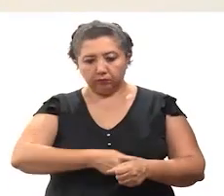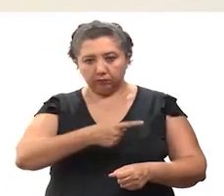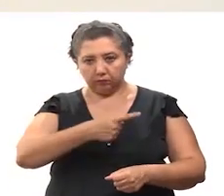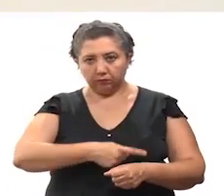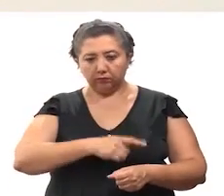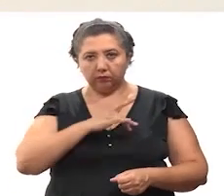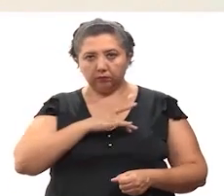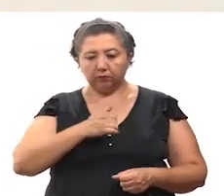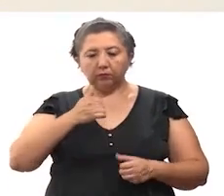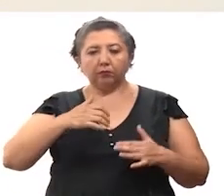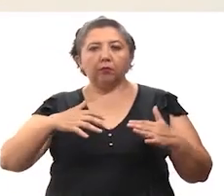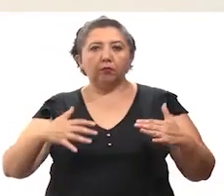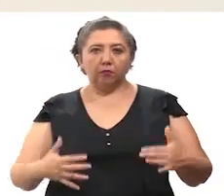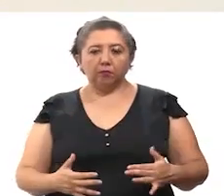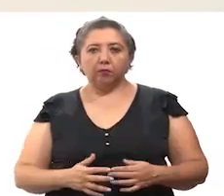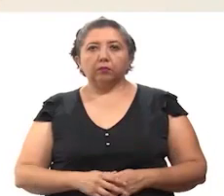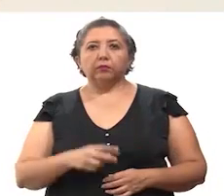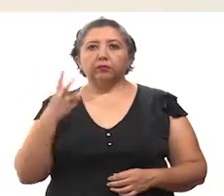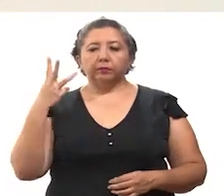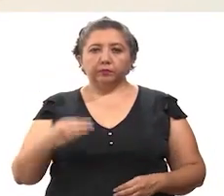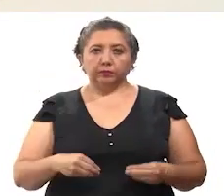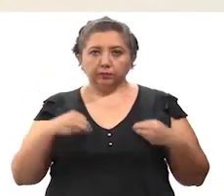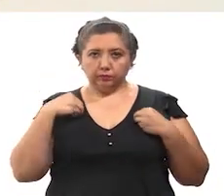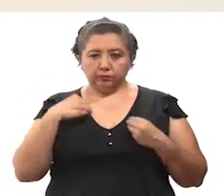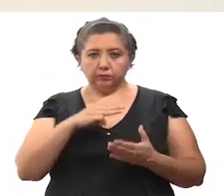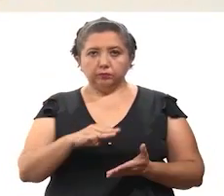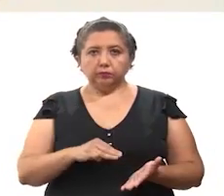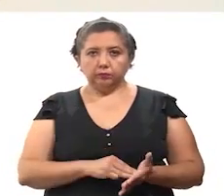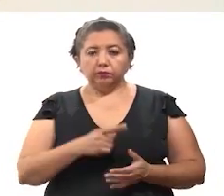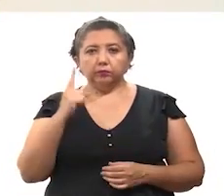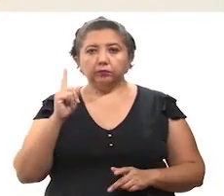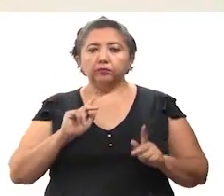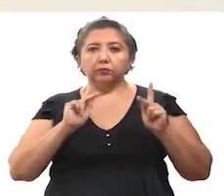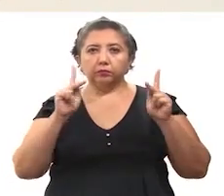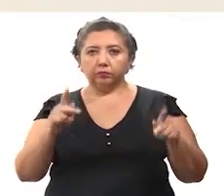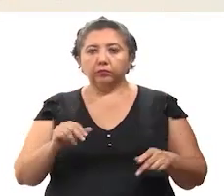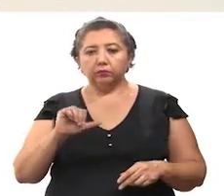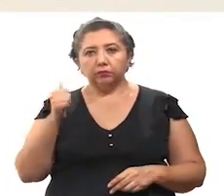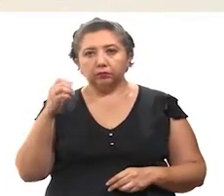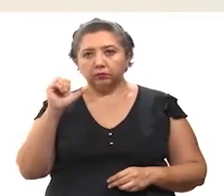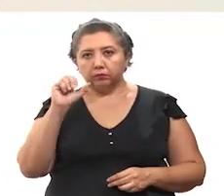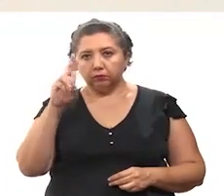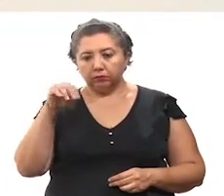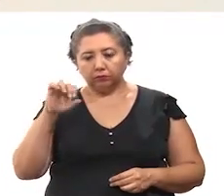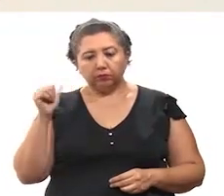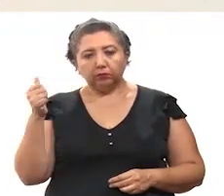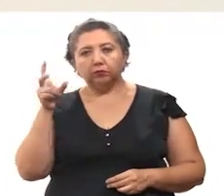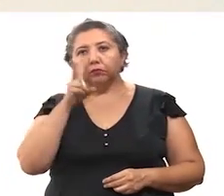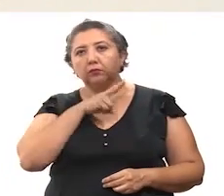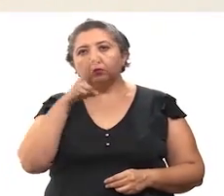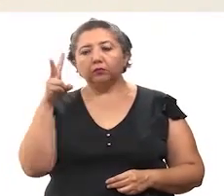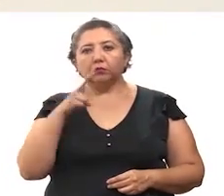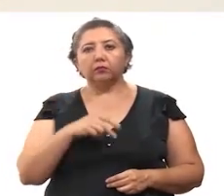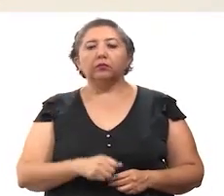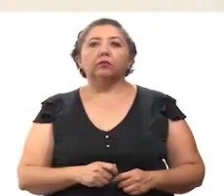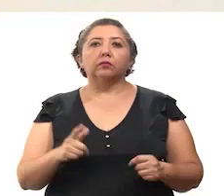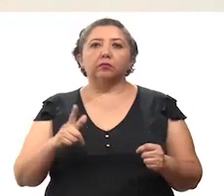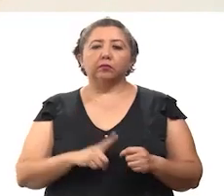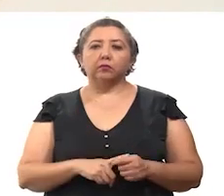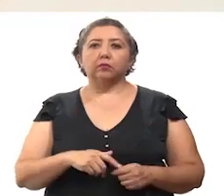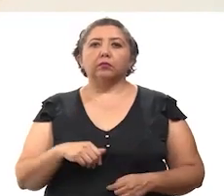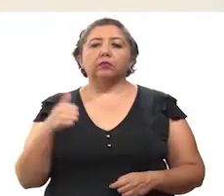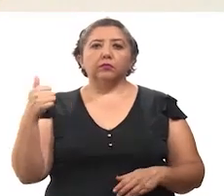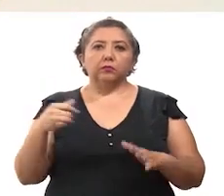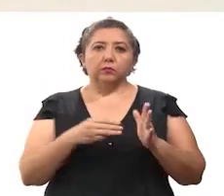hipertensión arterial y obesidad. Tres residían en Mérida, uno en Progreso, uno en Acanqué y uno en Valladolid. En total